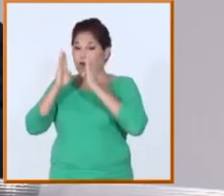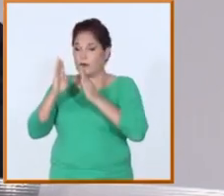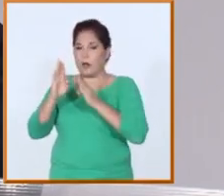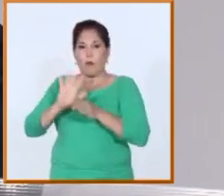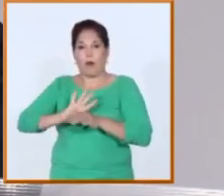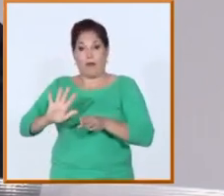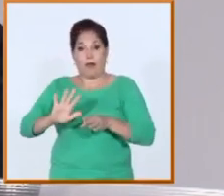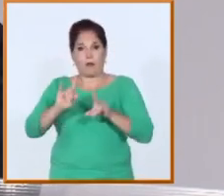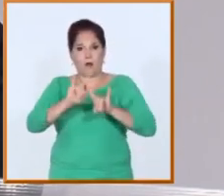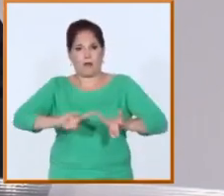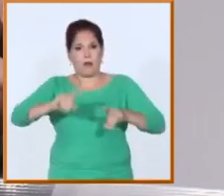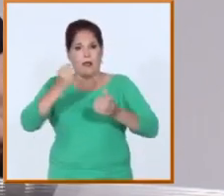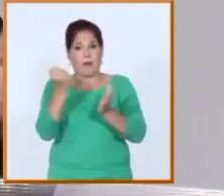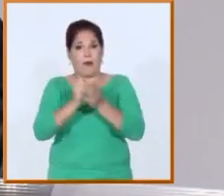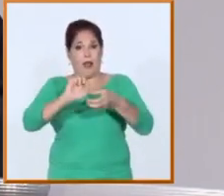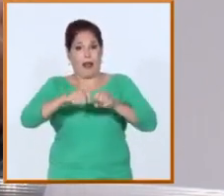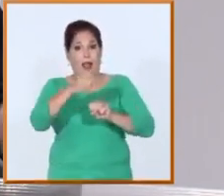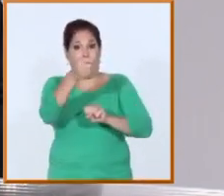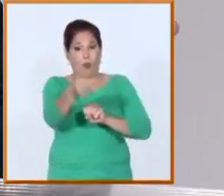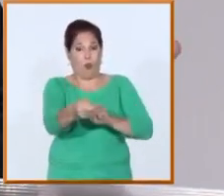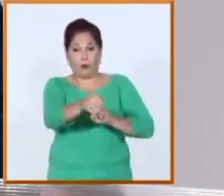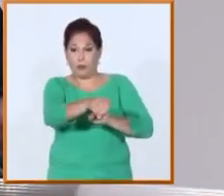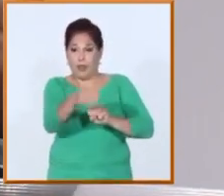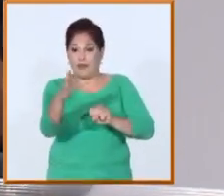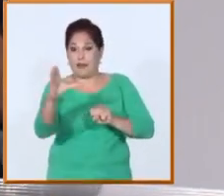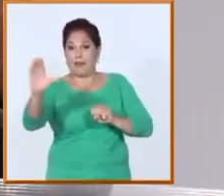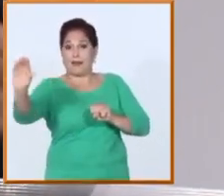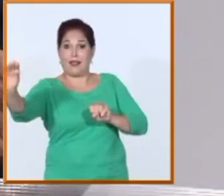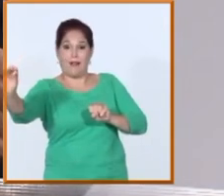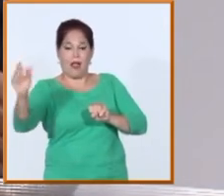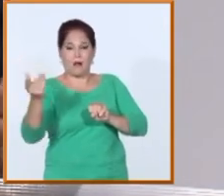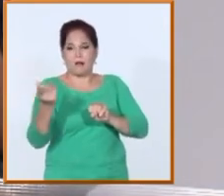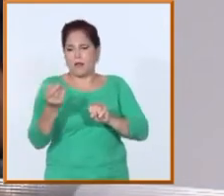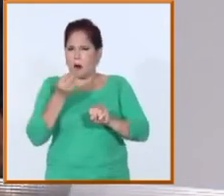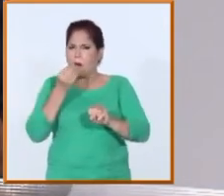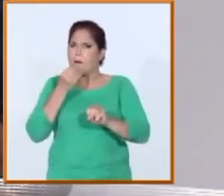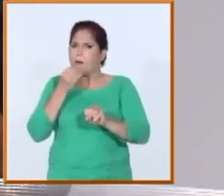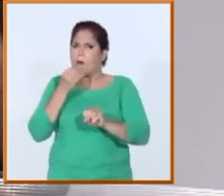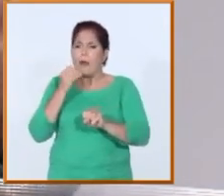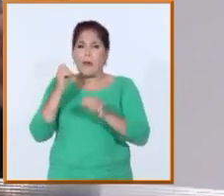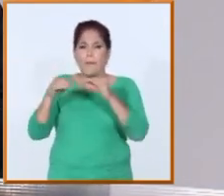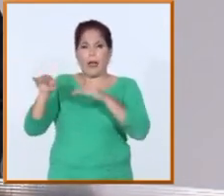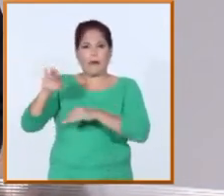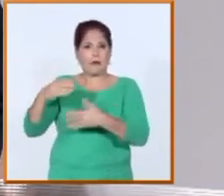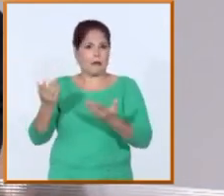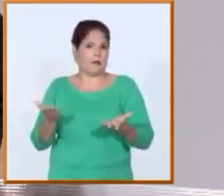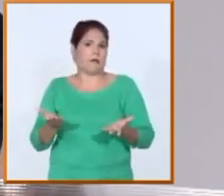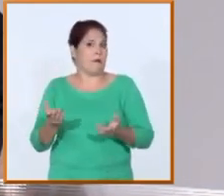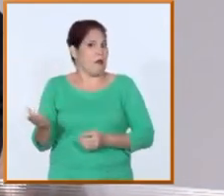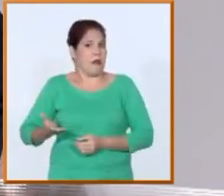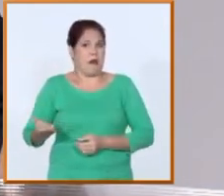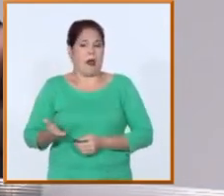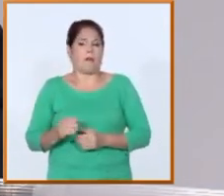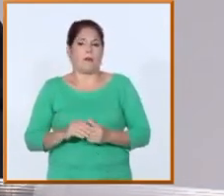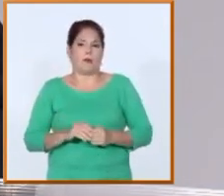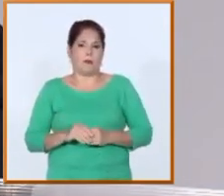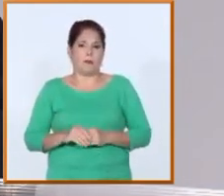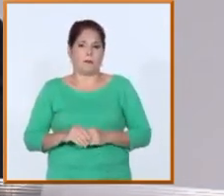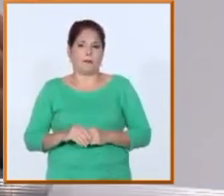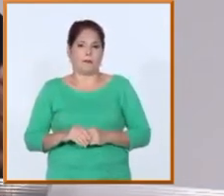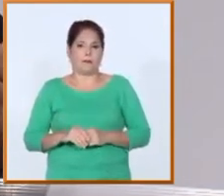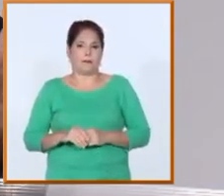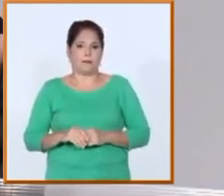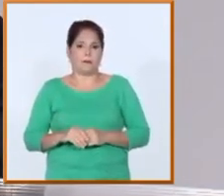profesionales que trabajan que se forman en Cuba tengan la posibilidad de formarse prácticamente para toda la vida. Los